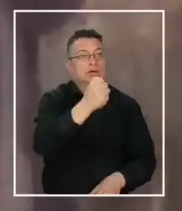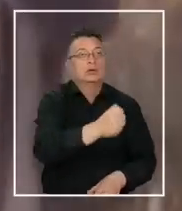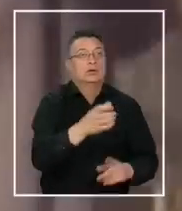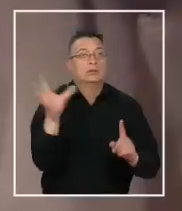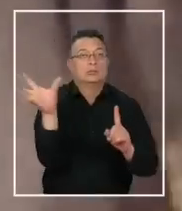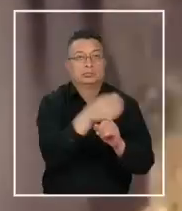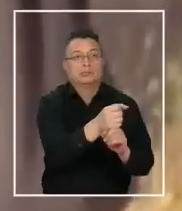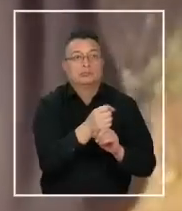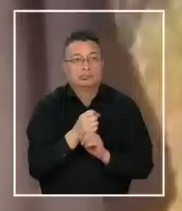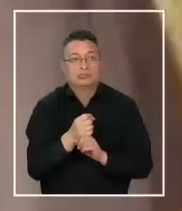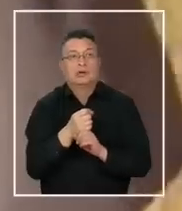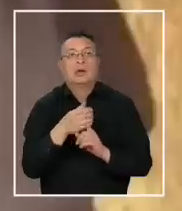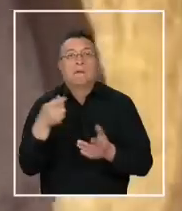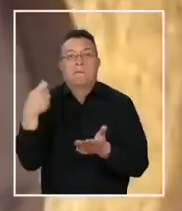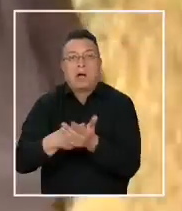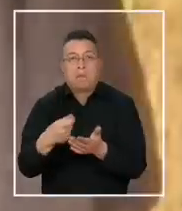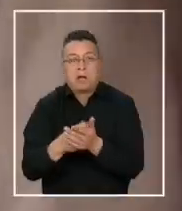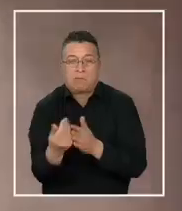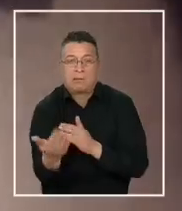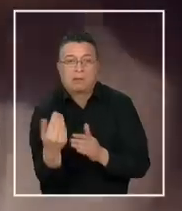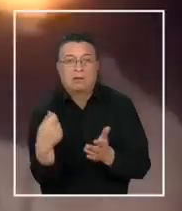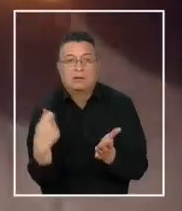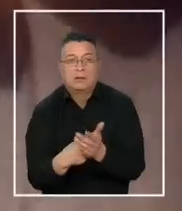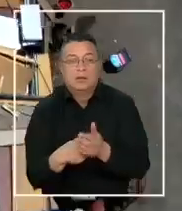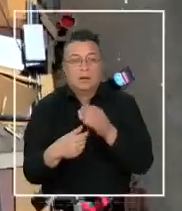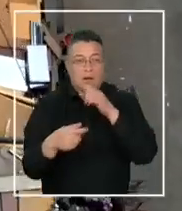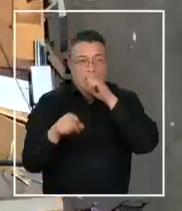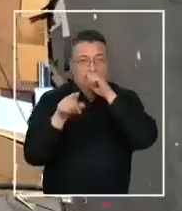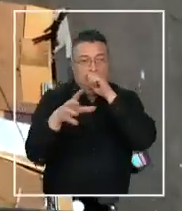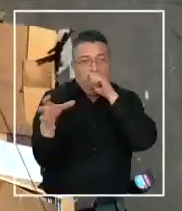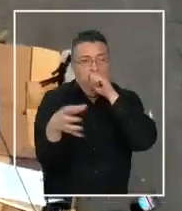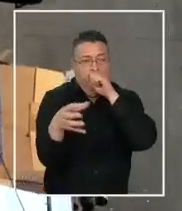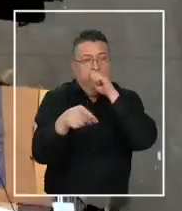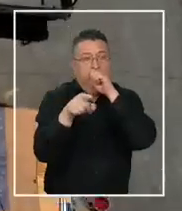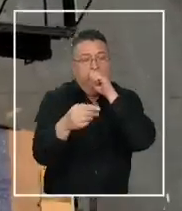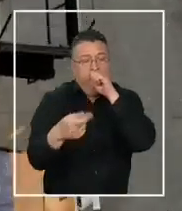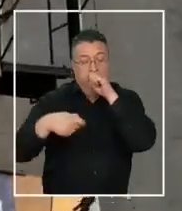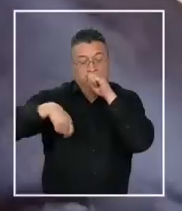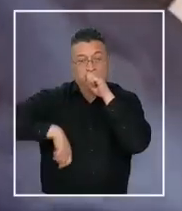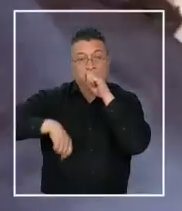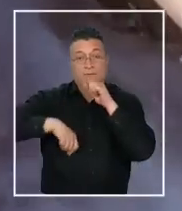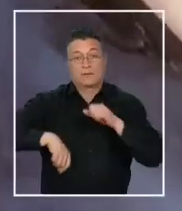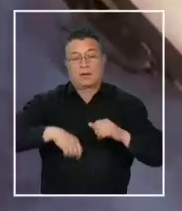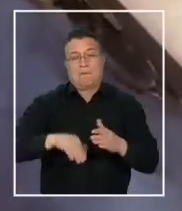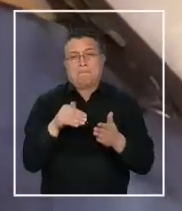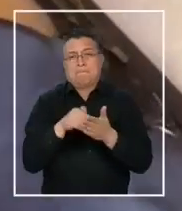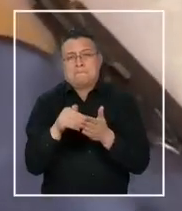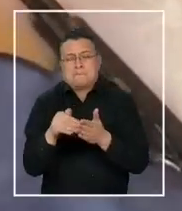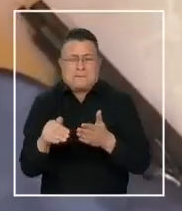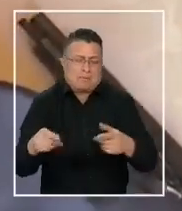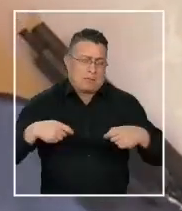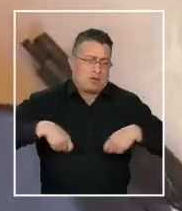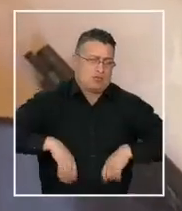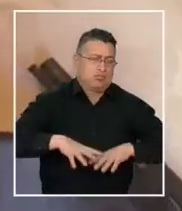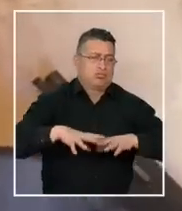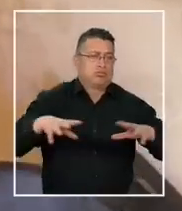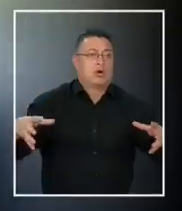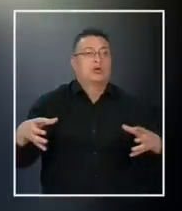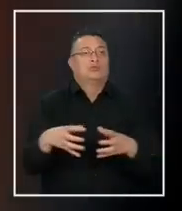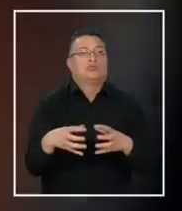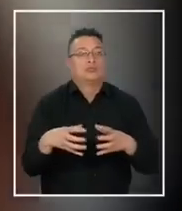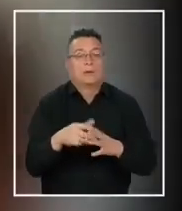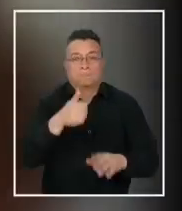secuestros y extorsiones, por nombrar algunos. Organizaciones que generan ganancias multimillonarias y que las bandas